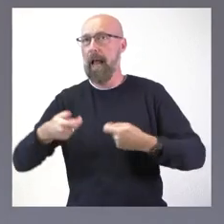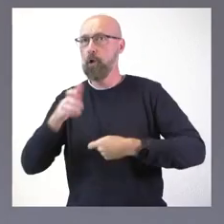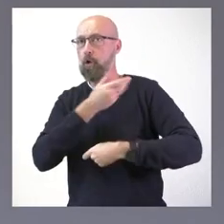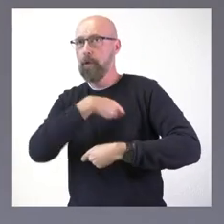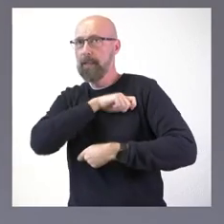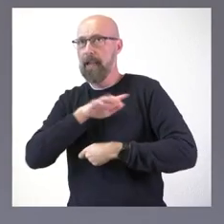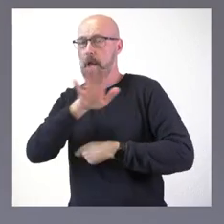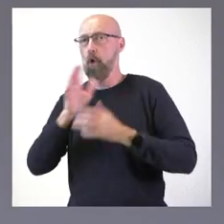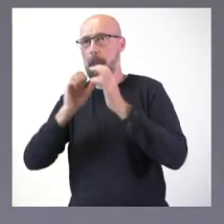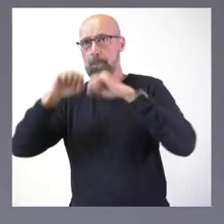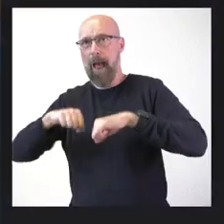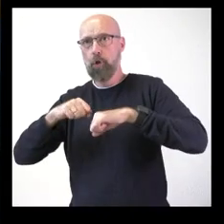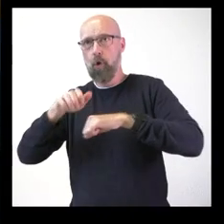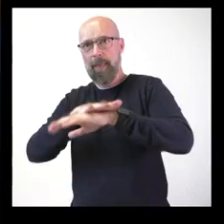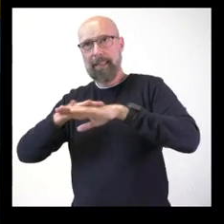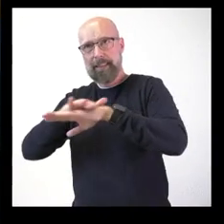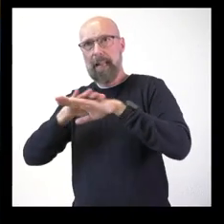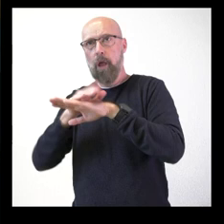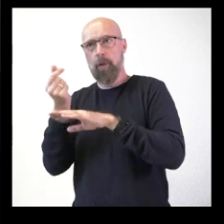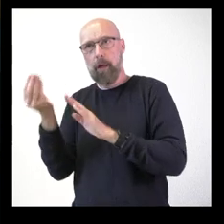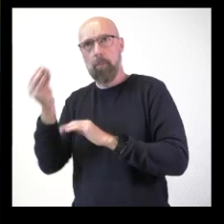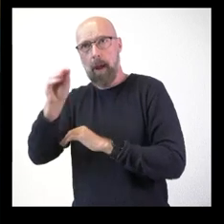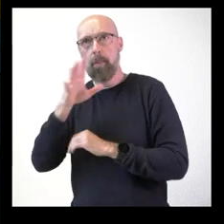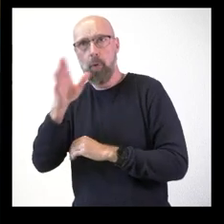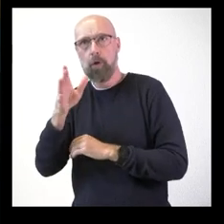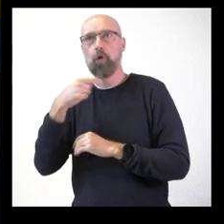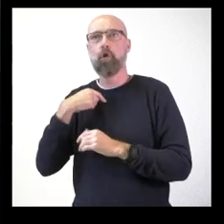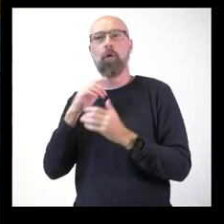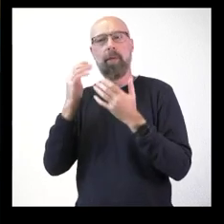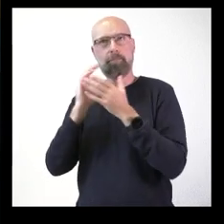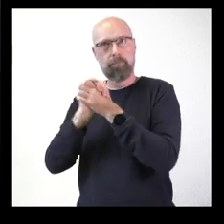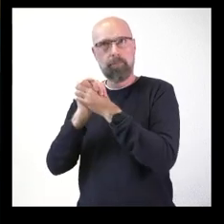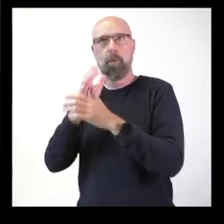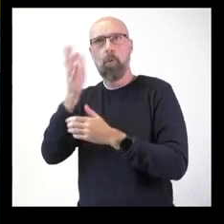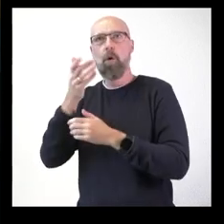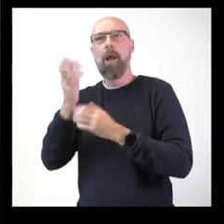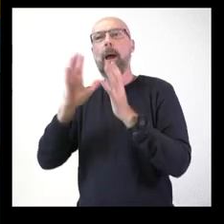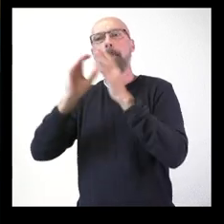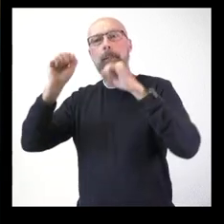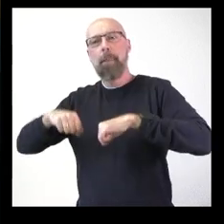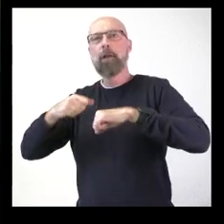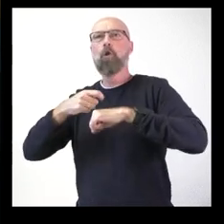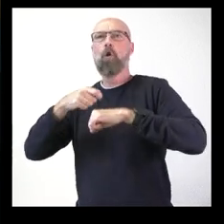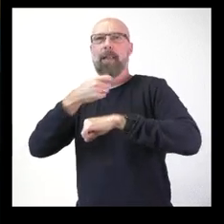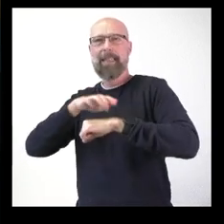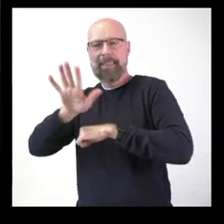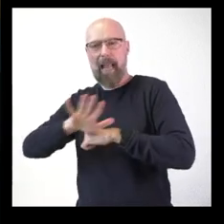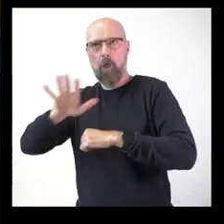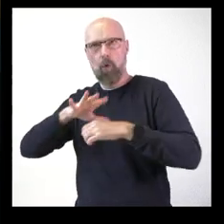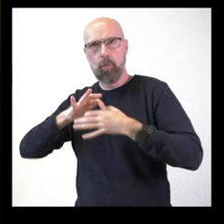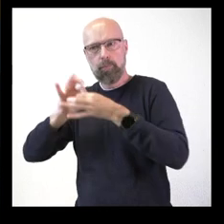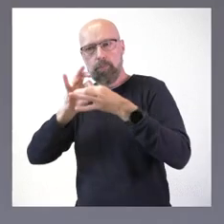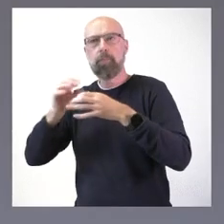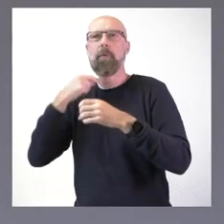viene del pacto de Estado. Yo celebro que el pacto de Estado dé más dinero para la protección de las víctimas de violencia de género. Eso sí lo celebro.